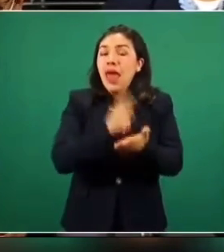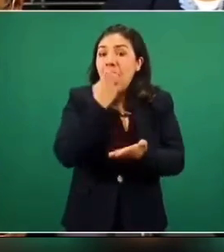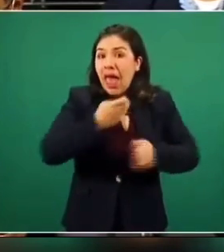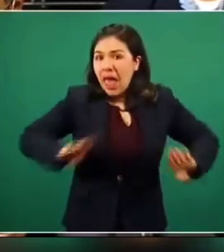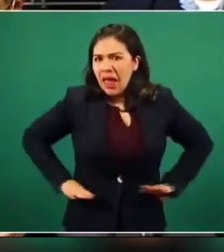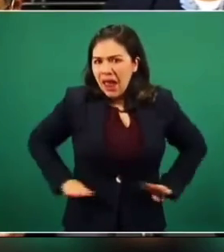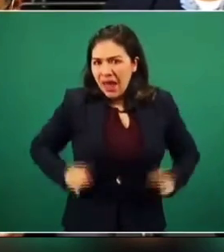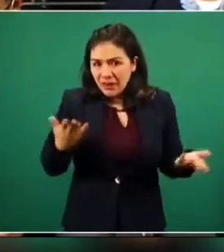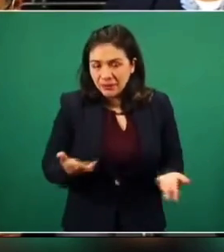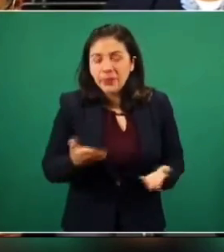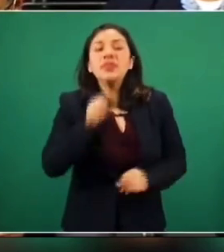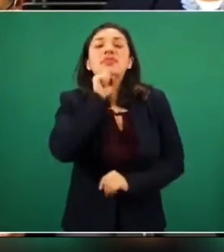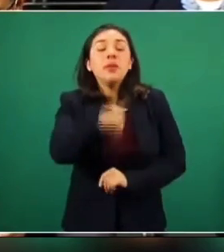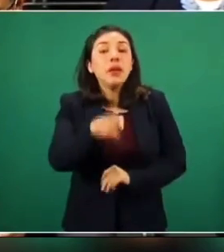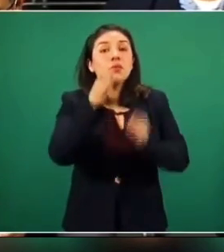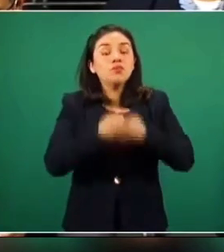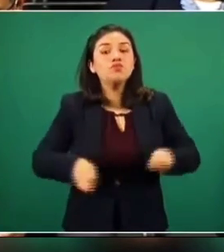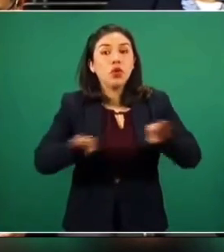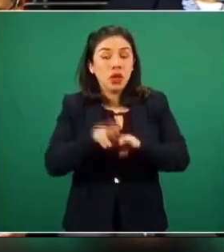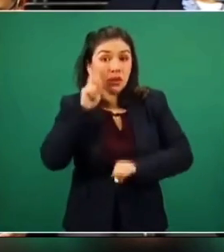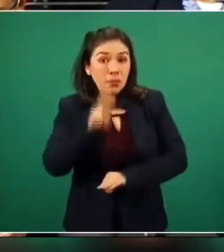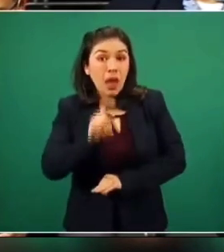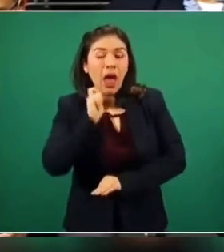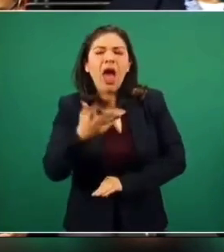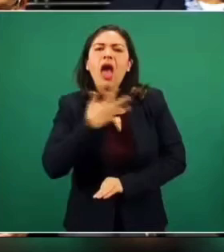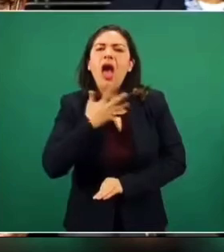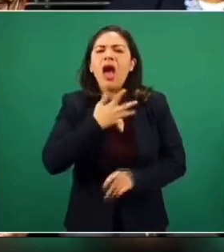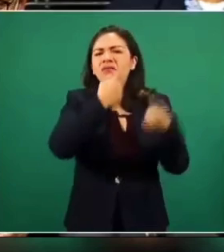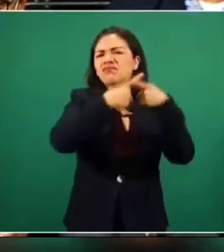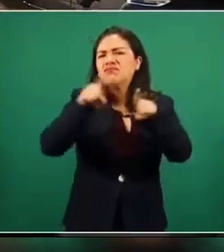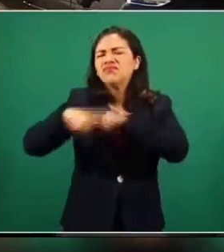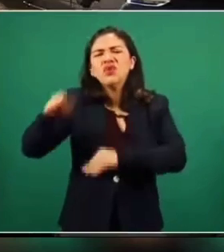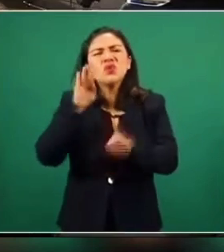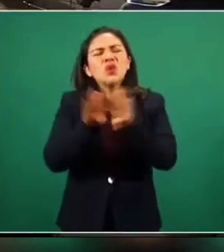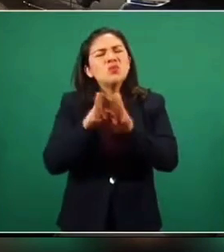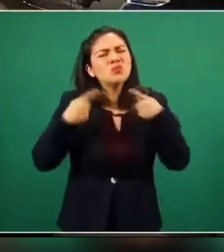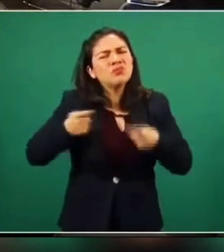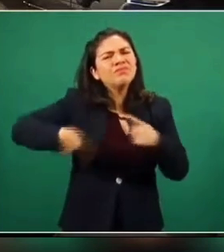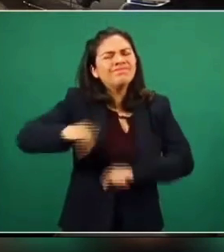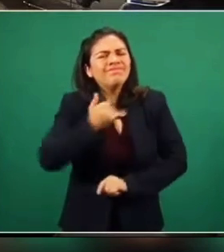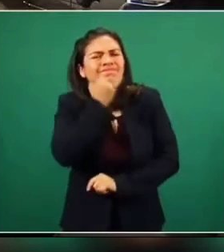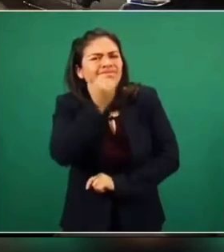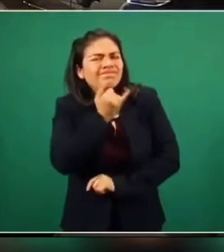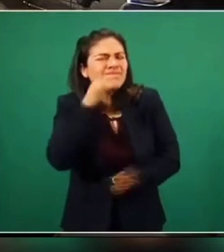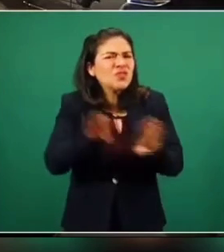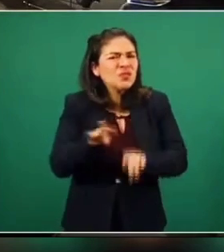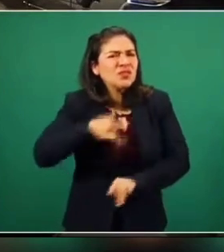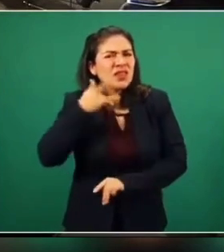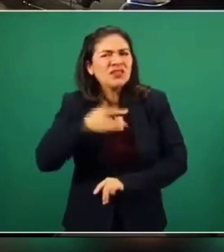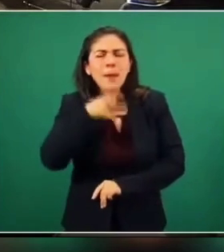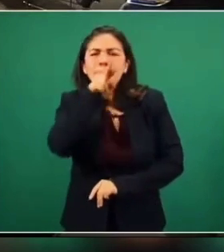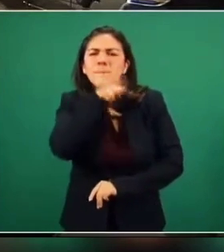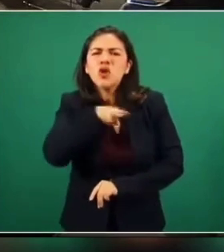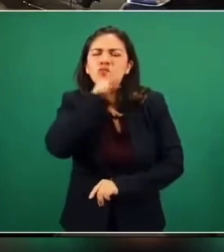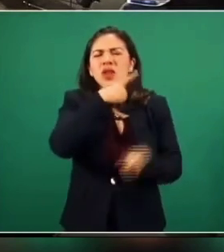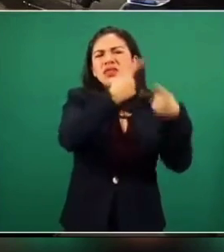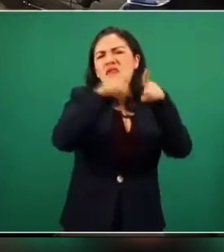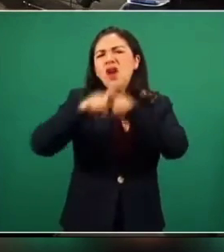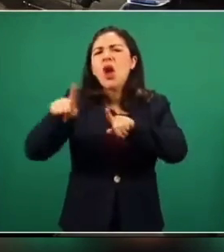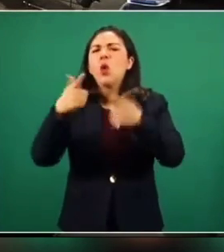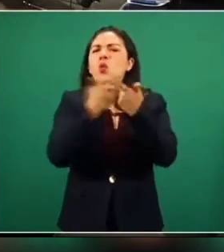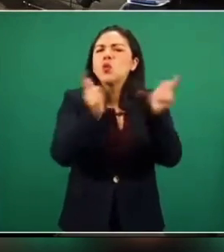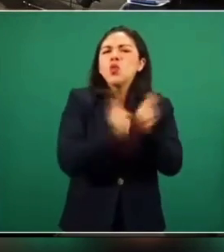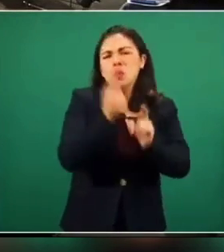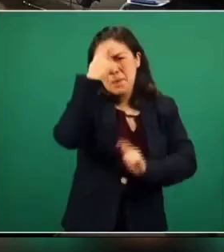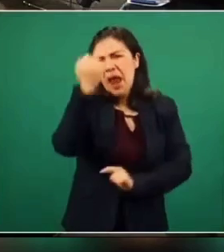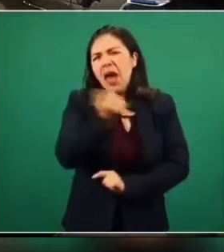esta naturaleza. Además, es importante acentuar que existen una serie de inquietudes que les preocupan a organizaciones de